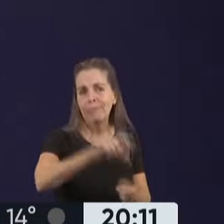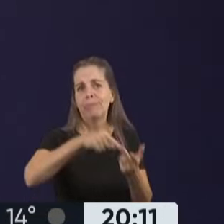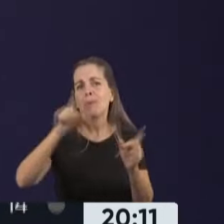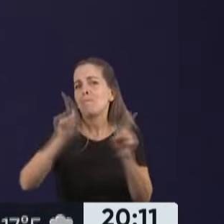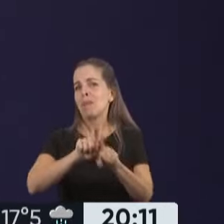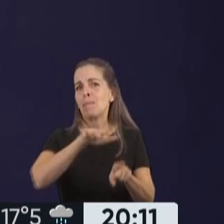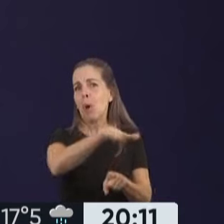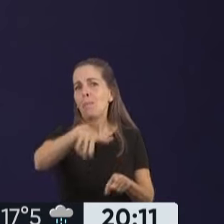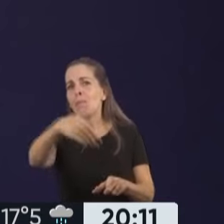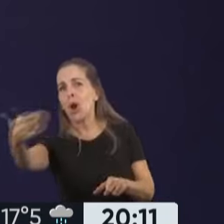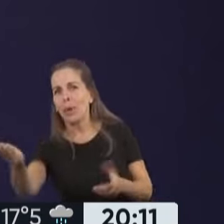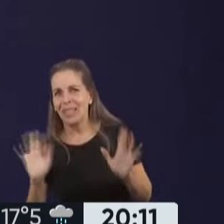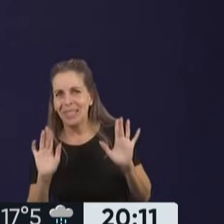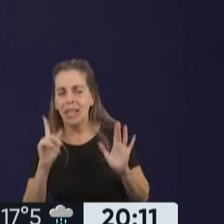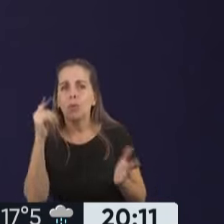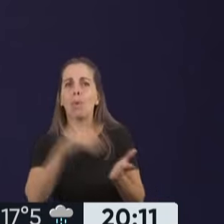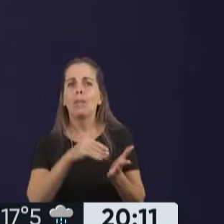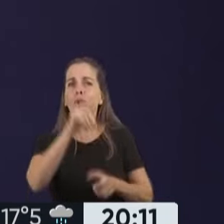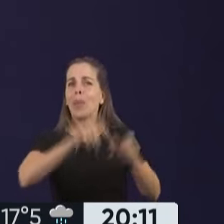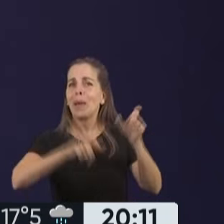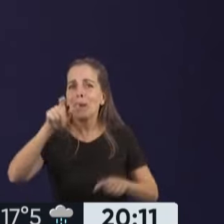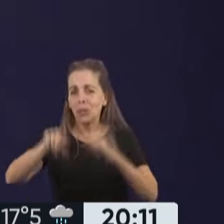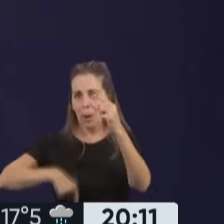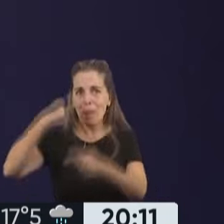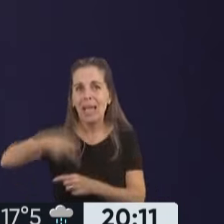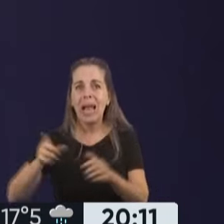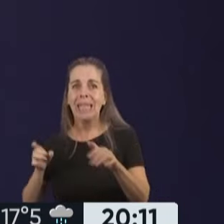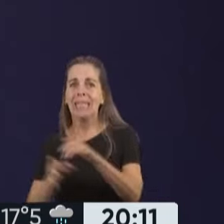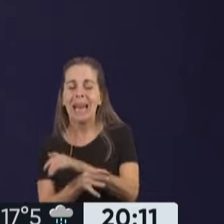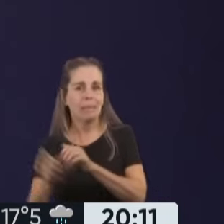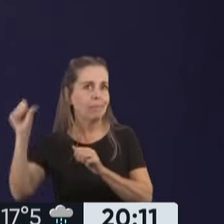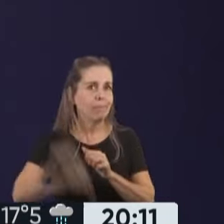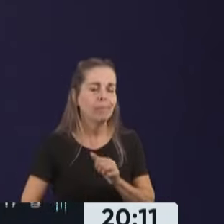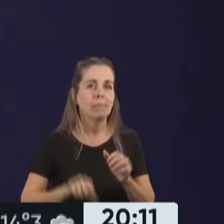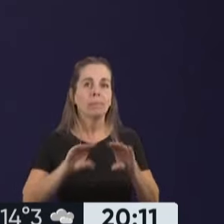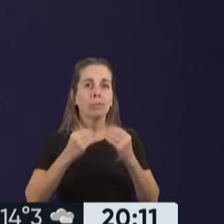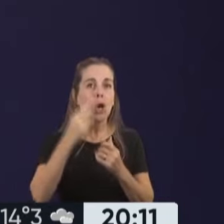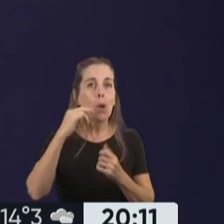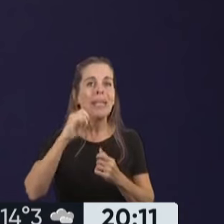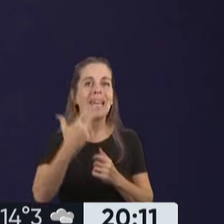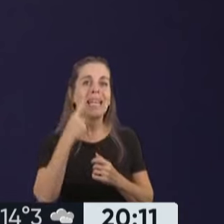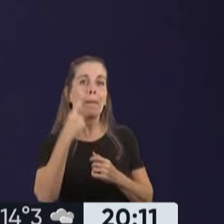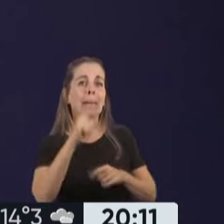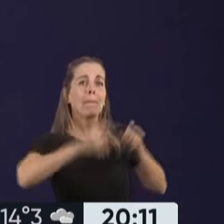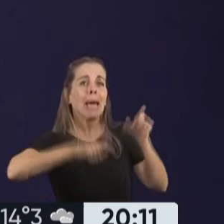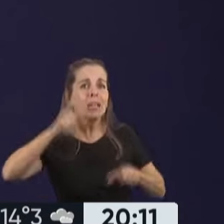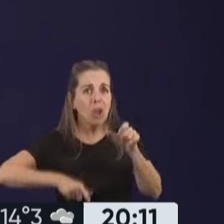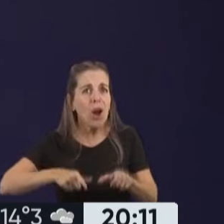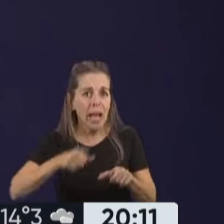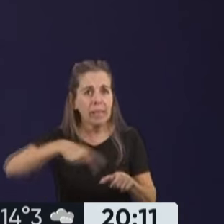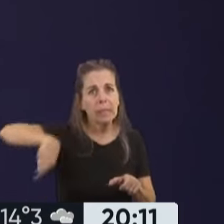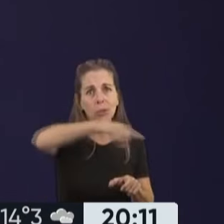país, un millón de personas no van a poder viajar en trenes, y hay 93.000 personas que verán